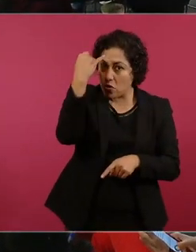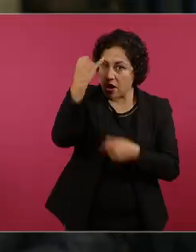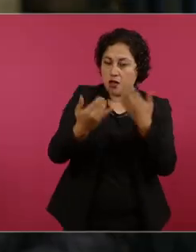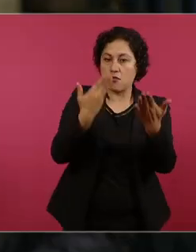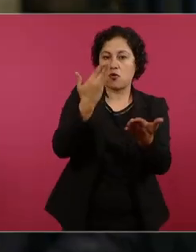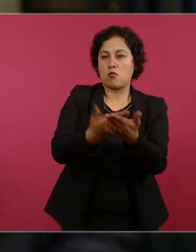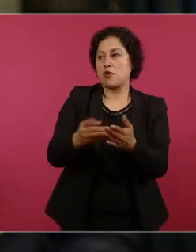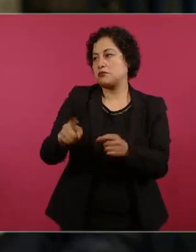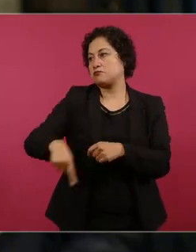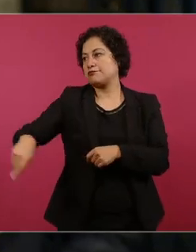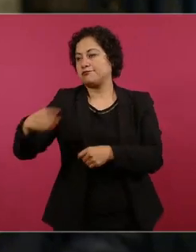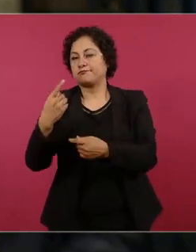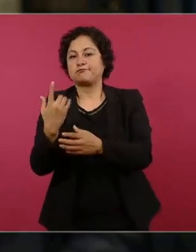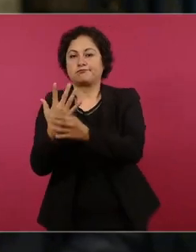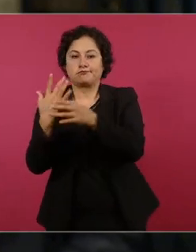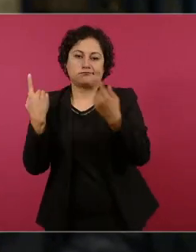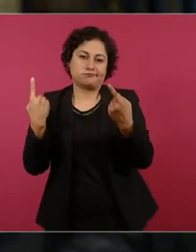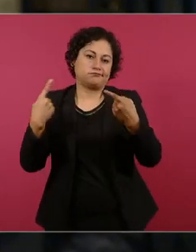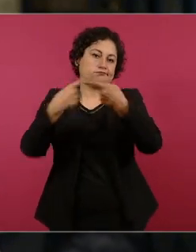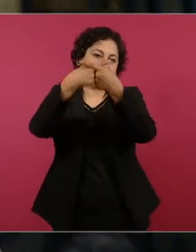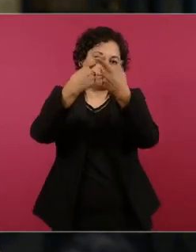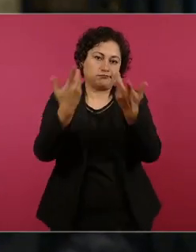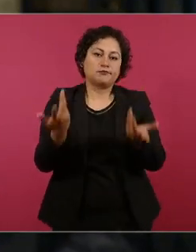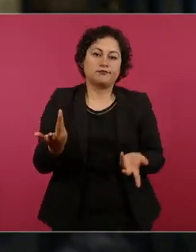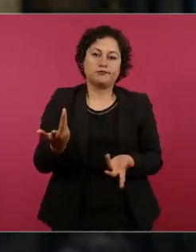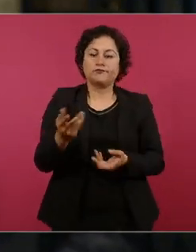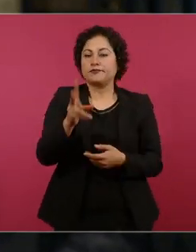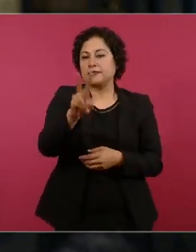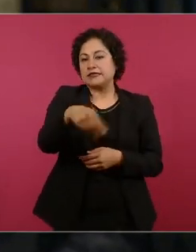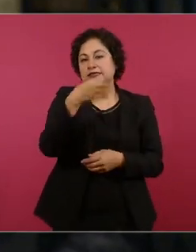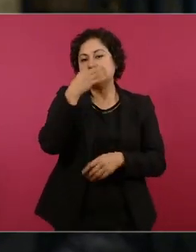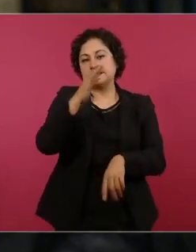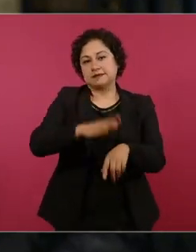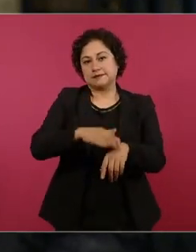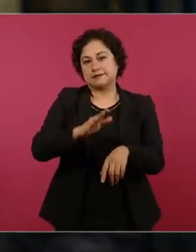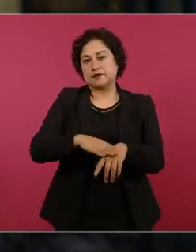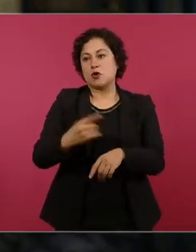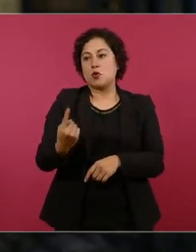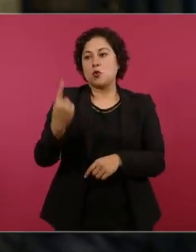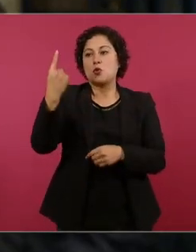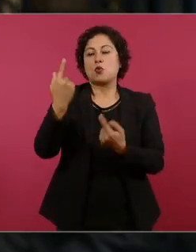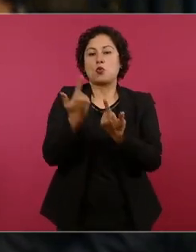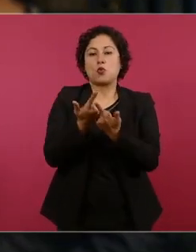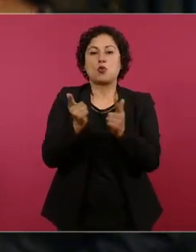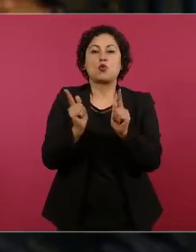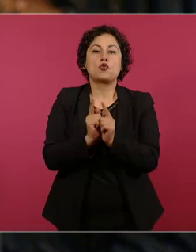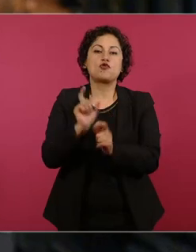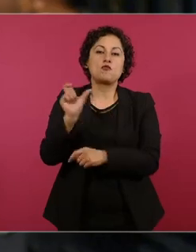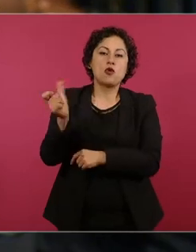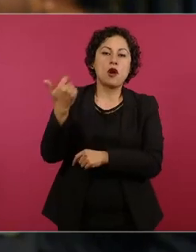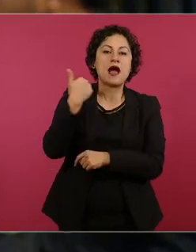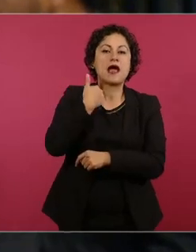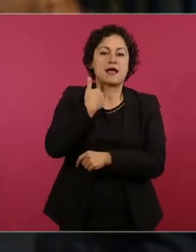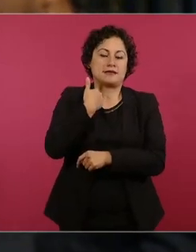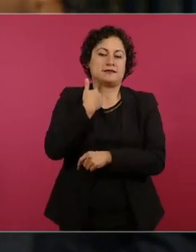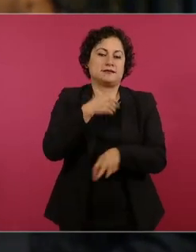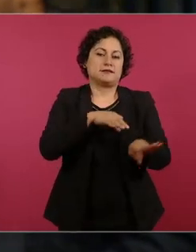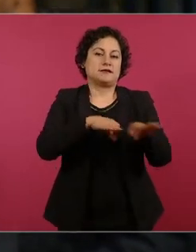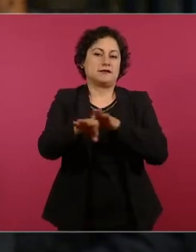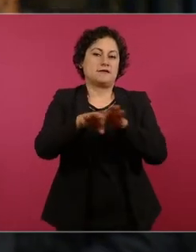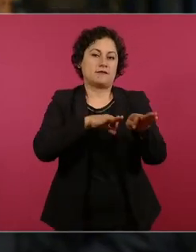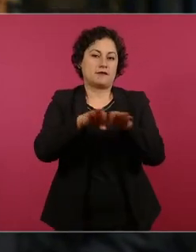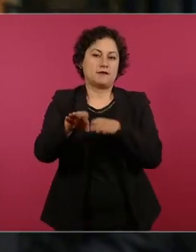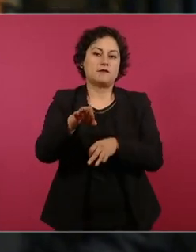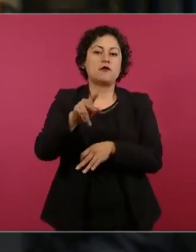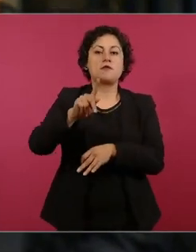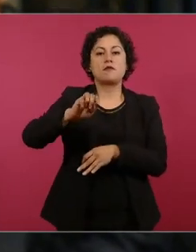señor presidente me contactó un grupo de extrabajadores de petróleos mexicanos le voy a decir los